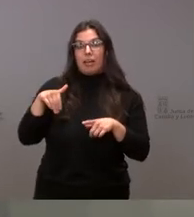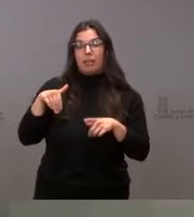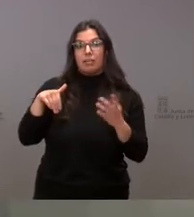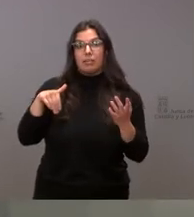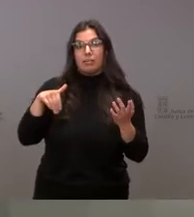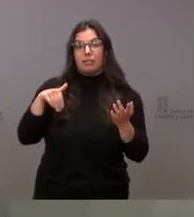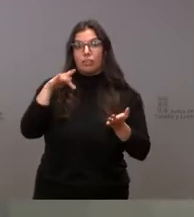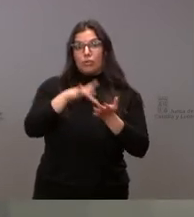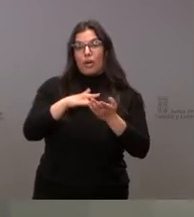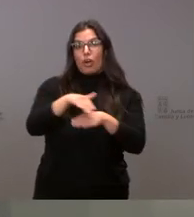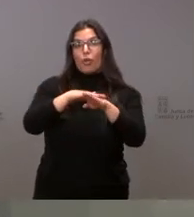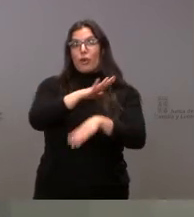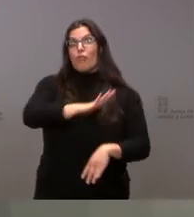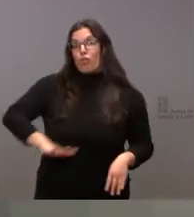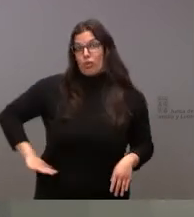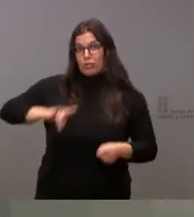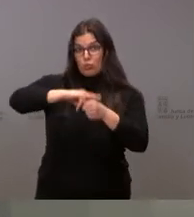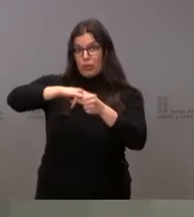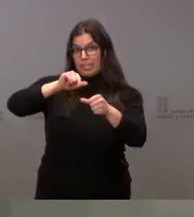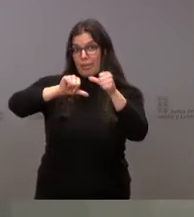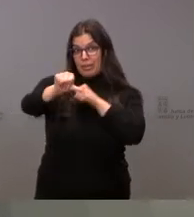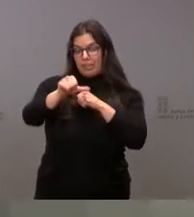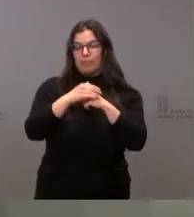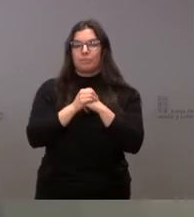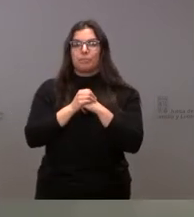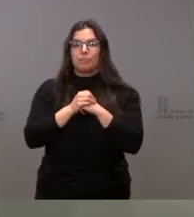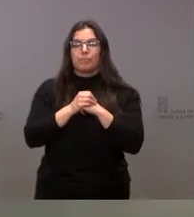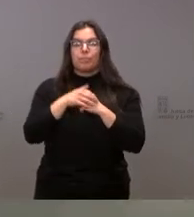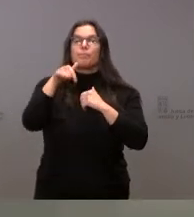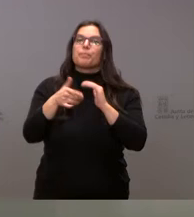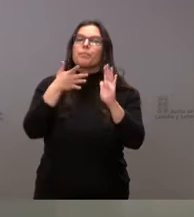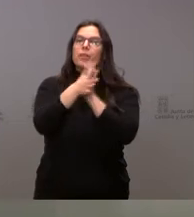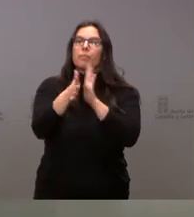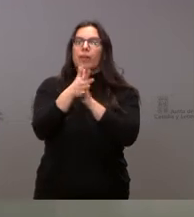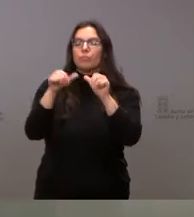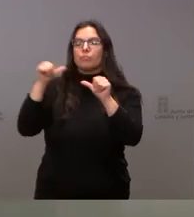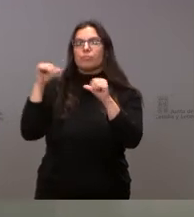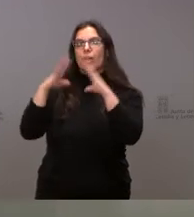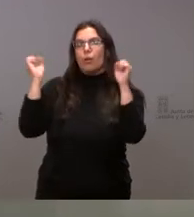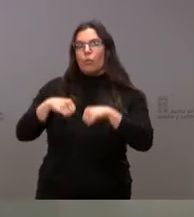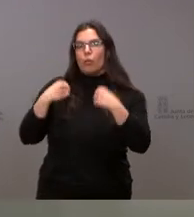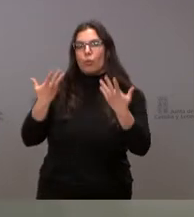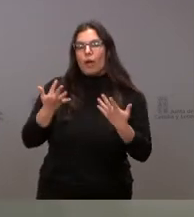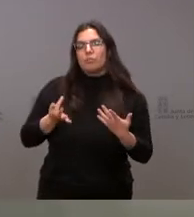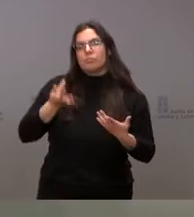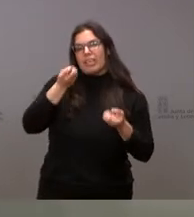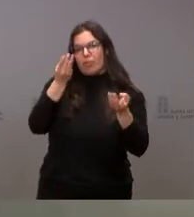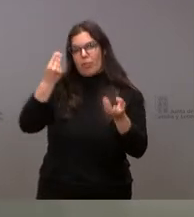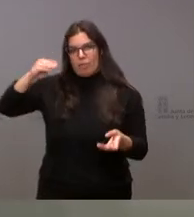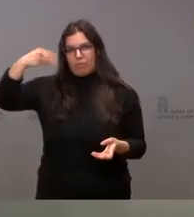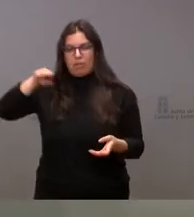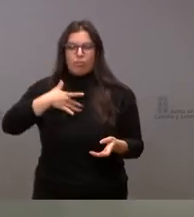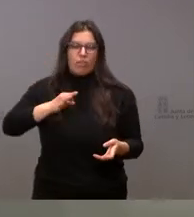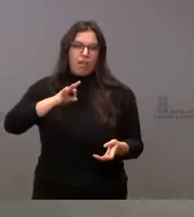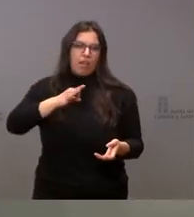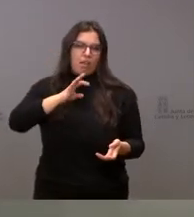lunes, y donde les damos cuenta de los acuerdos que hemos tomado y alguna información adicional que pueda ser